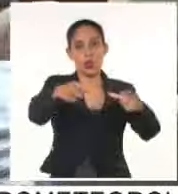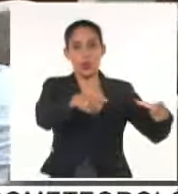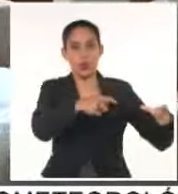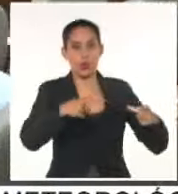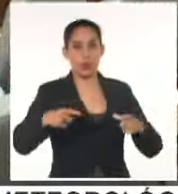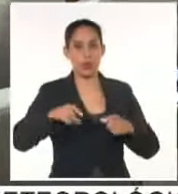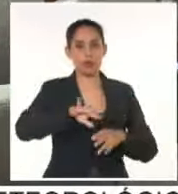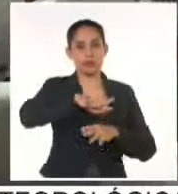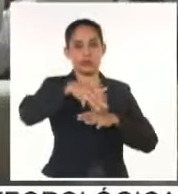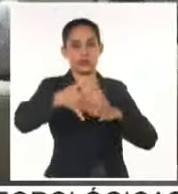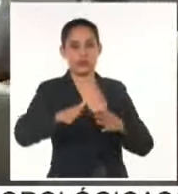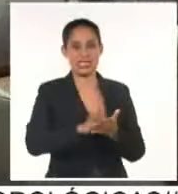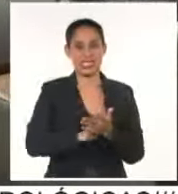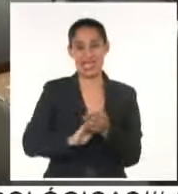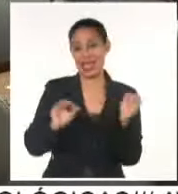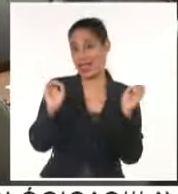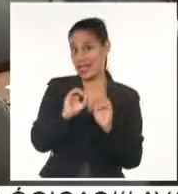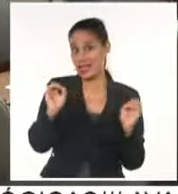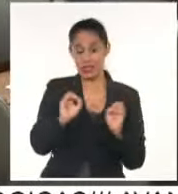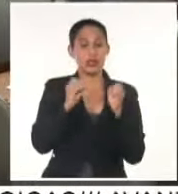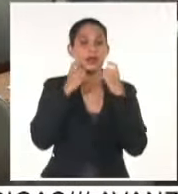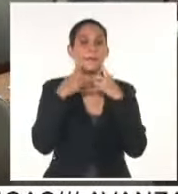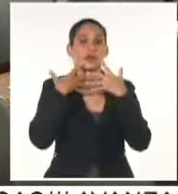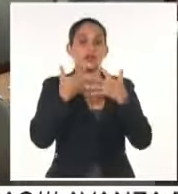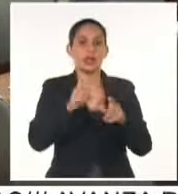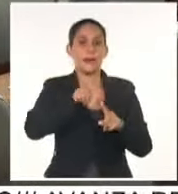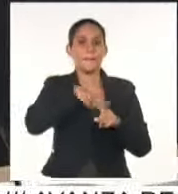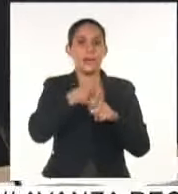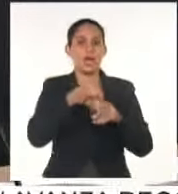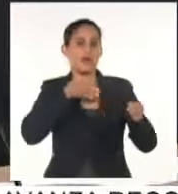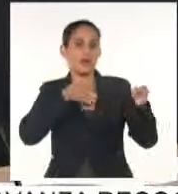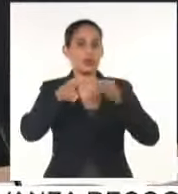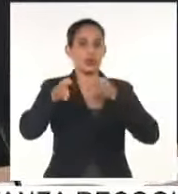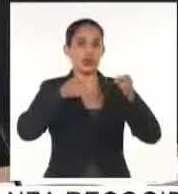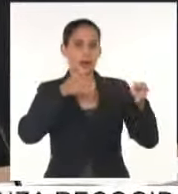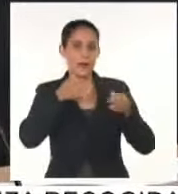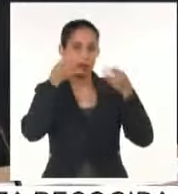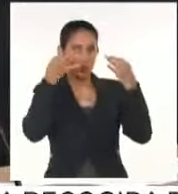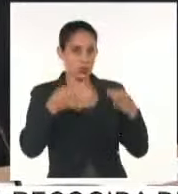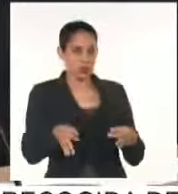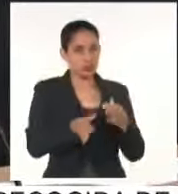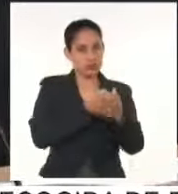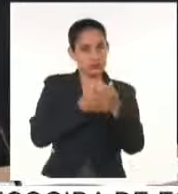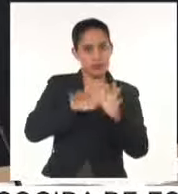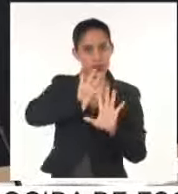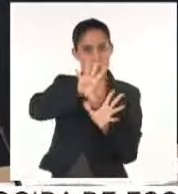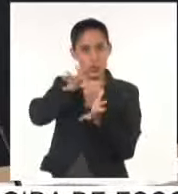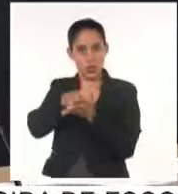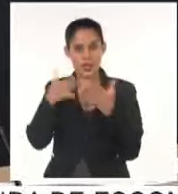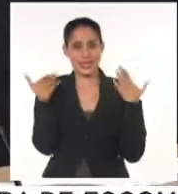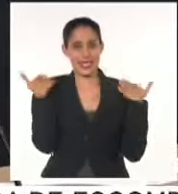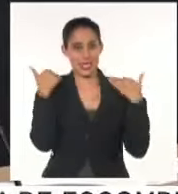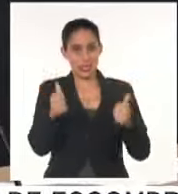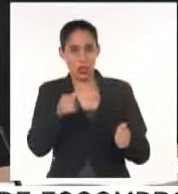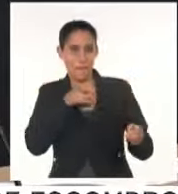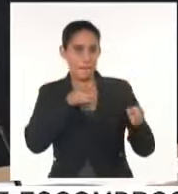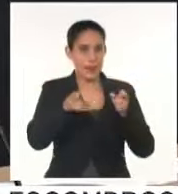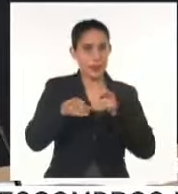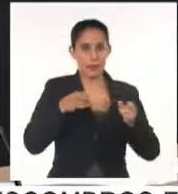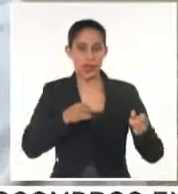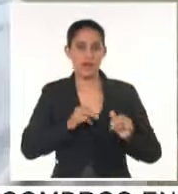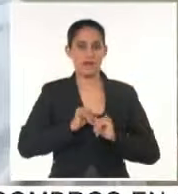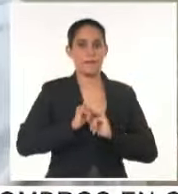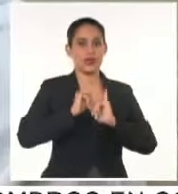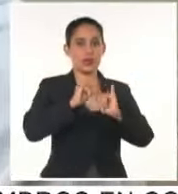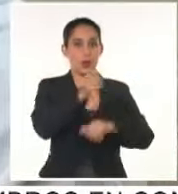embalses. Asimismo, orientó a poner en funcionamiento de forma adecuada todos los centros de dirección y potenciar las alternativas de información